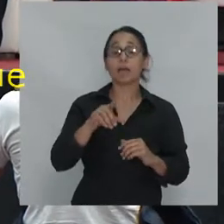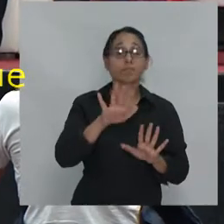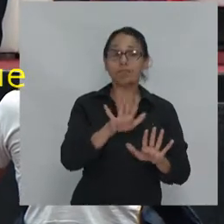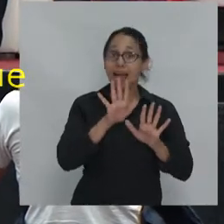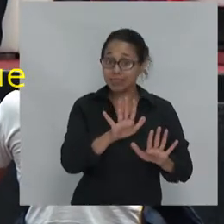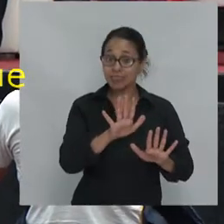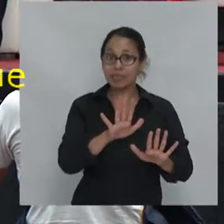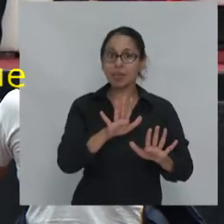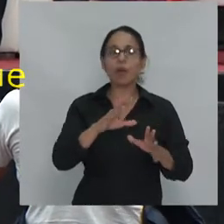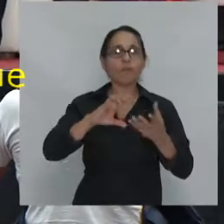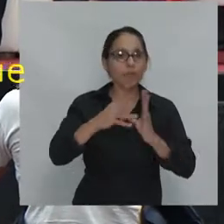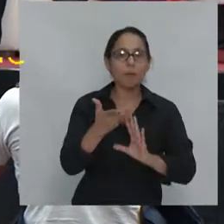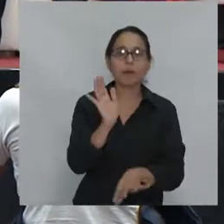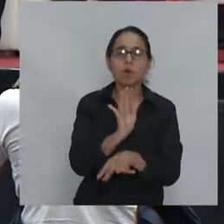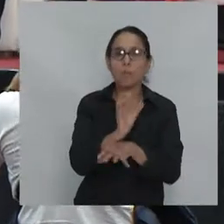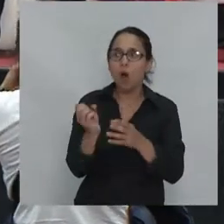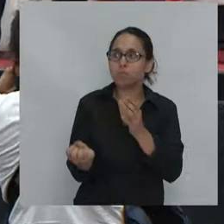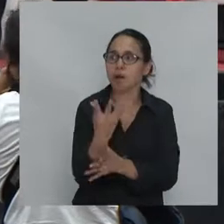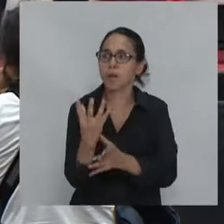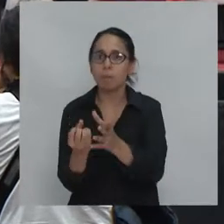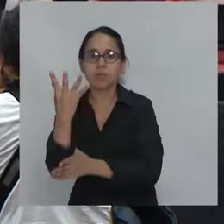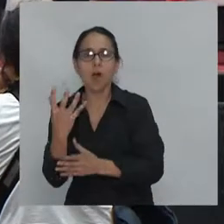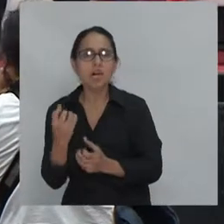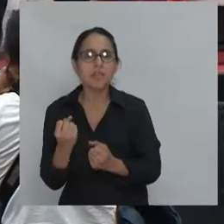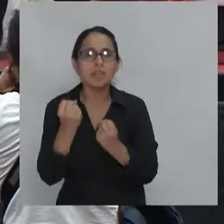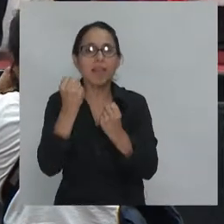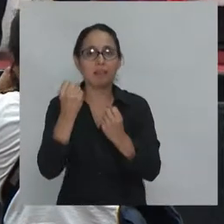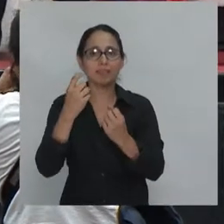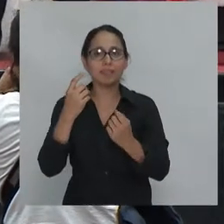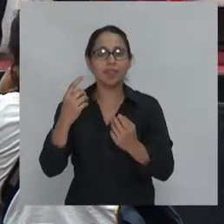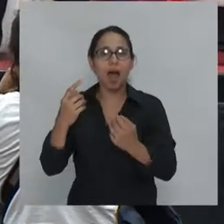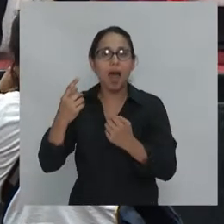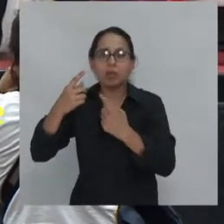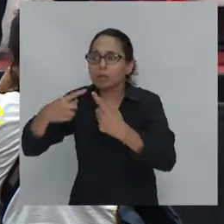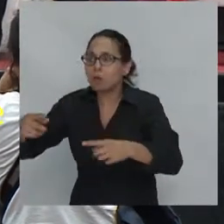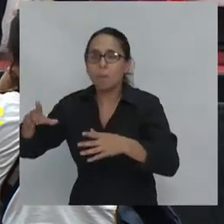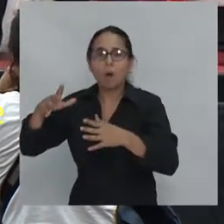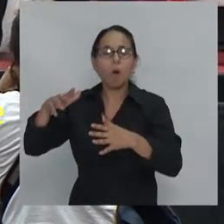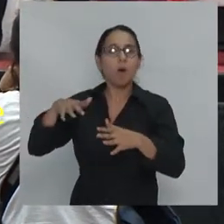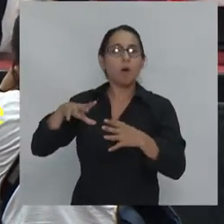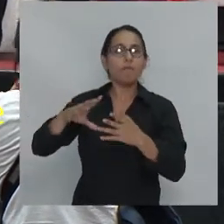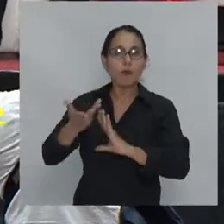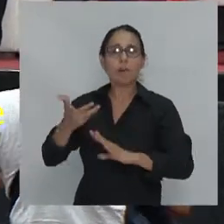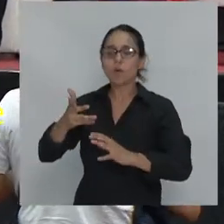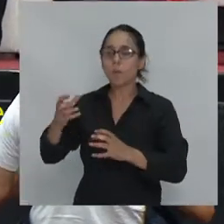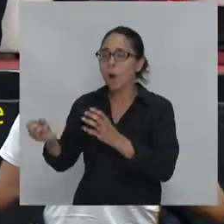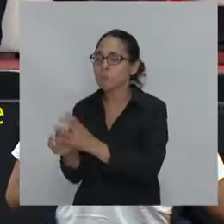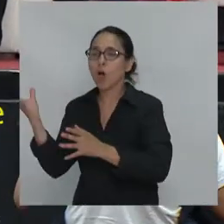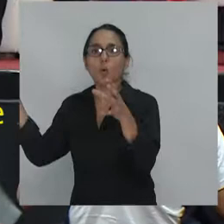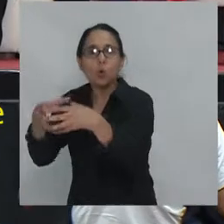de resistencia y de fuerzas nuevas y despertando nuevas fuerzas sociales